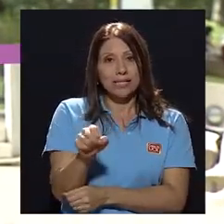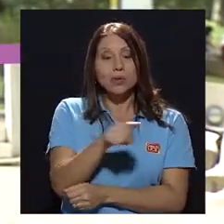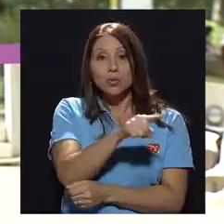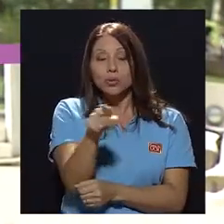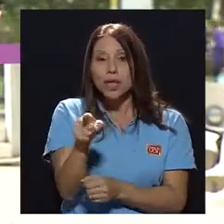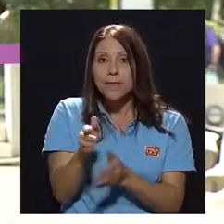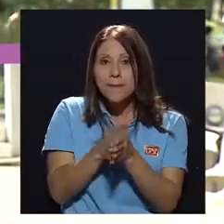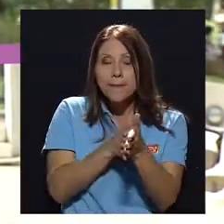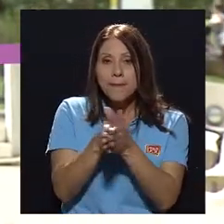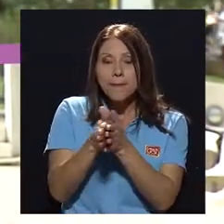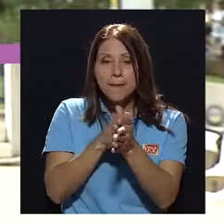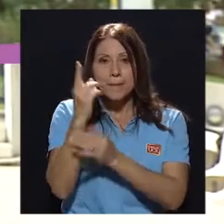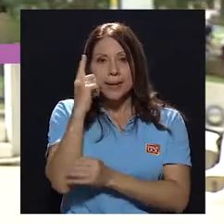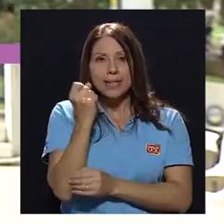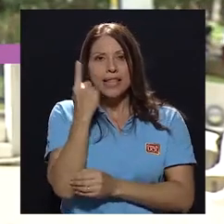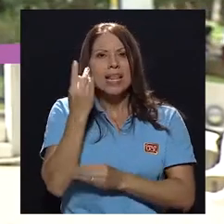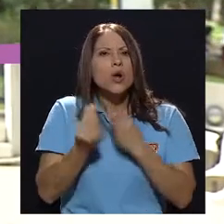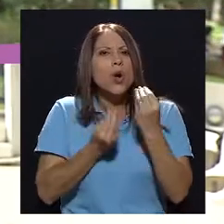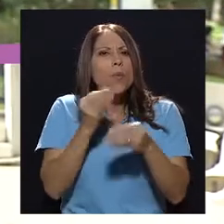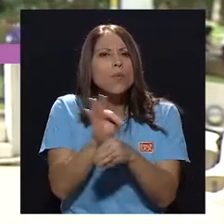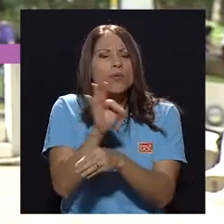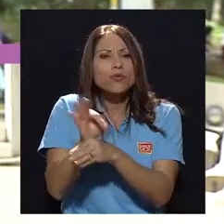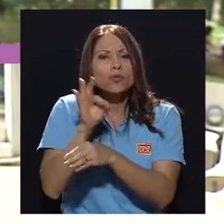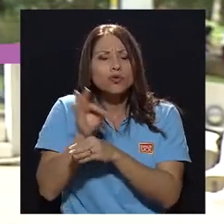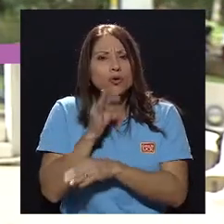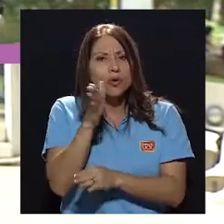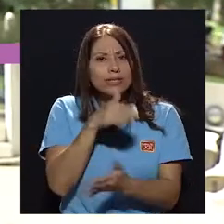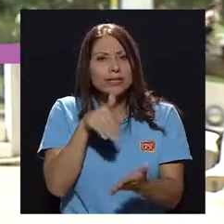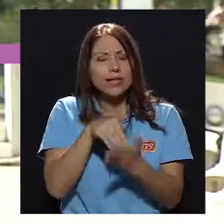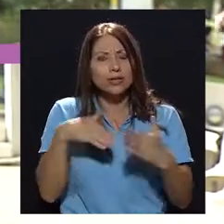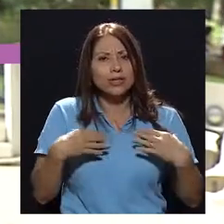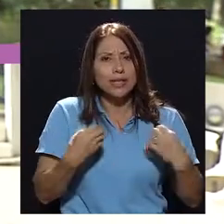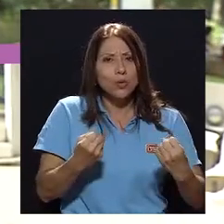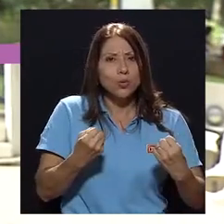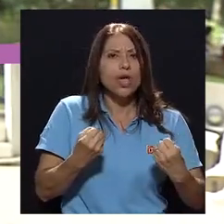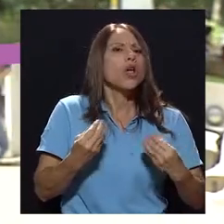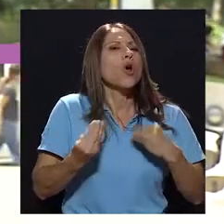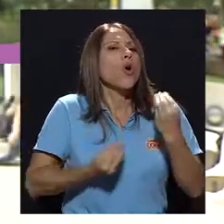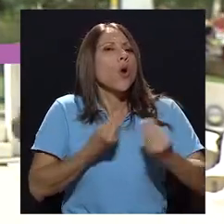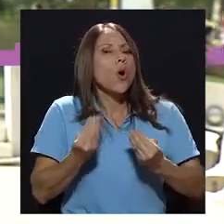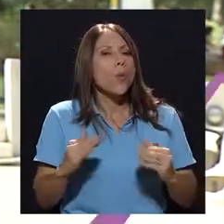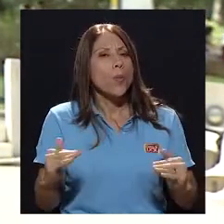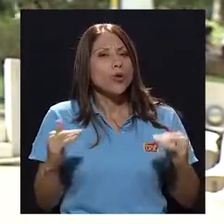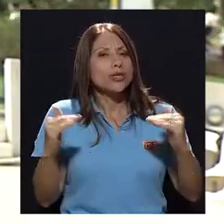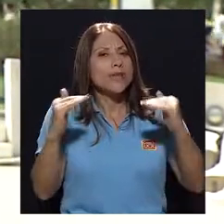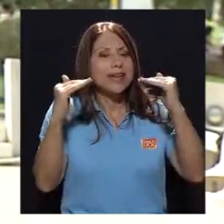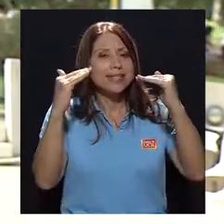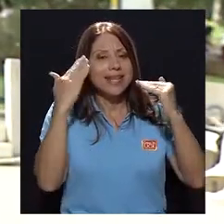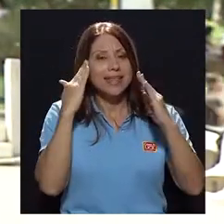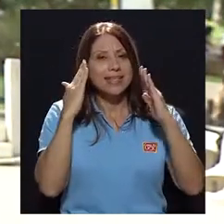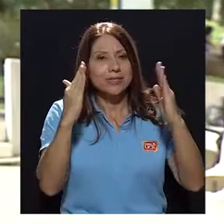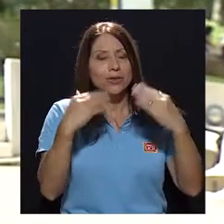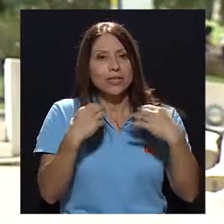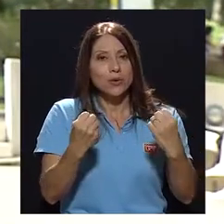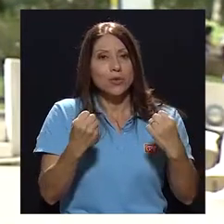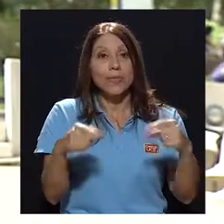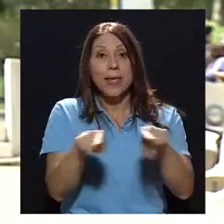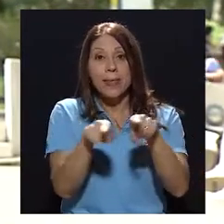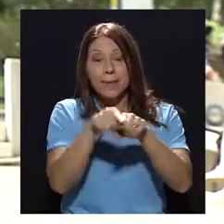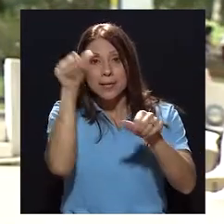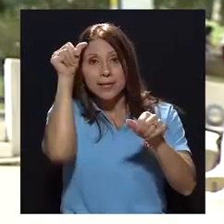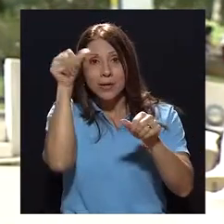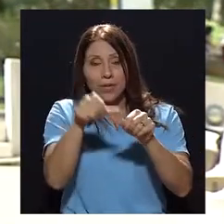servido para entender un poco más sobre cómo funcionan los centros de salud y cómo son los niveles de atención en salud. Además, les